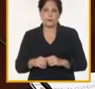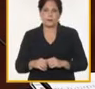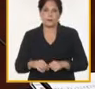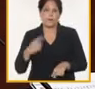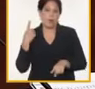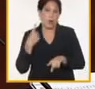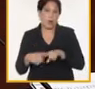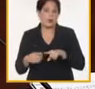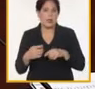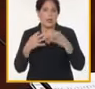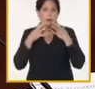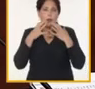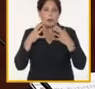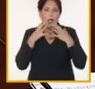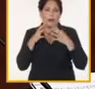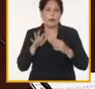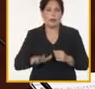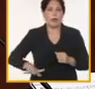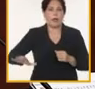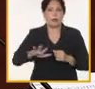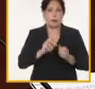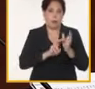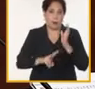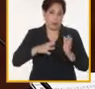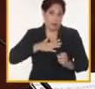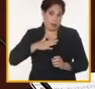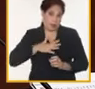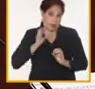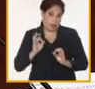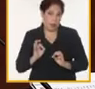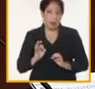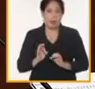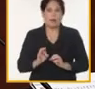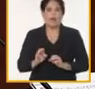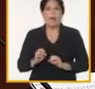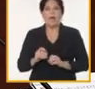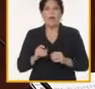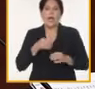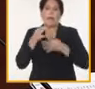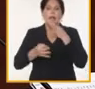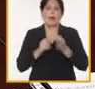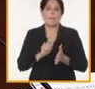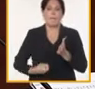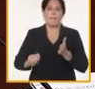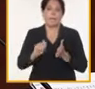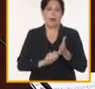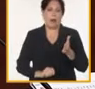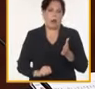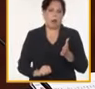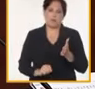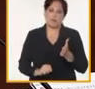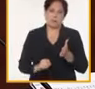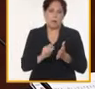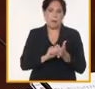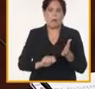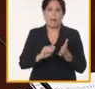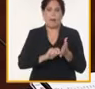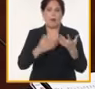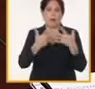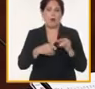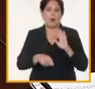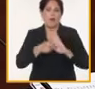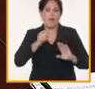fue decisivo para el territorio no solo hablar del plan que se tenía para la producción